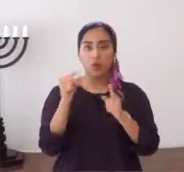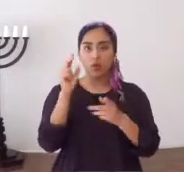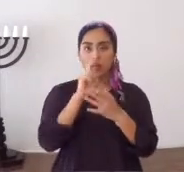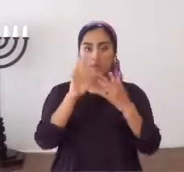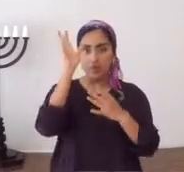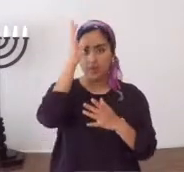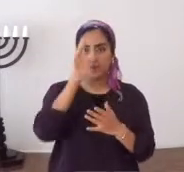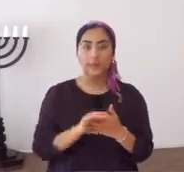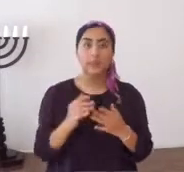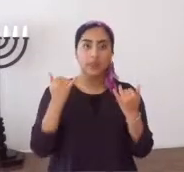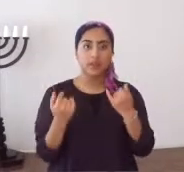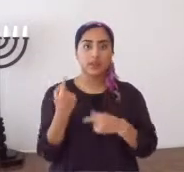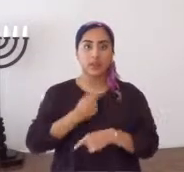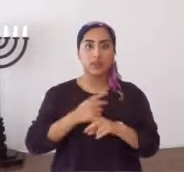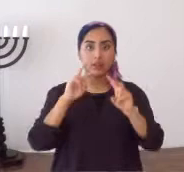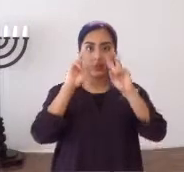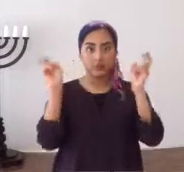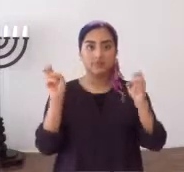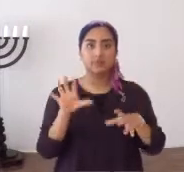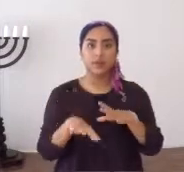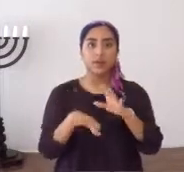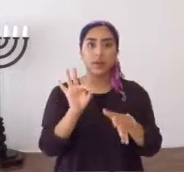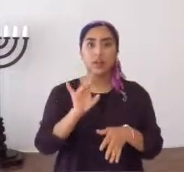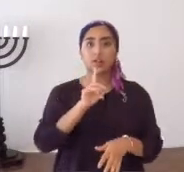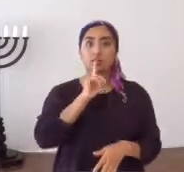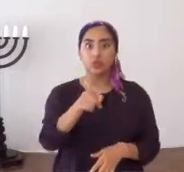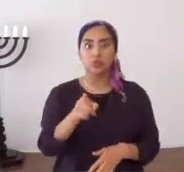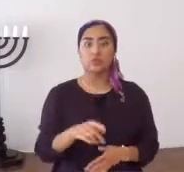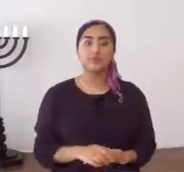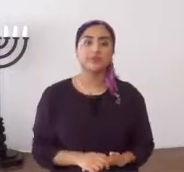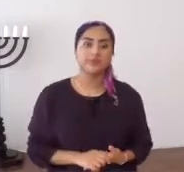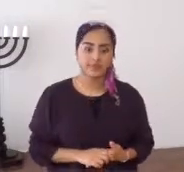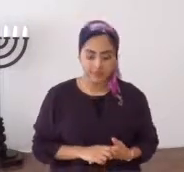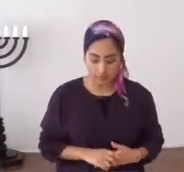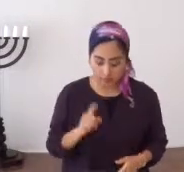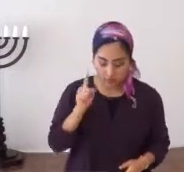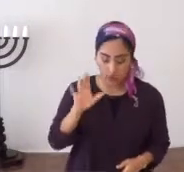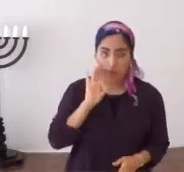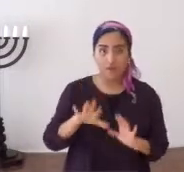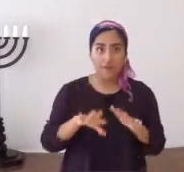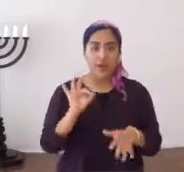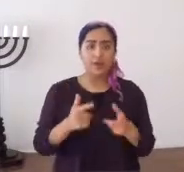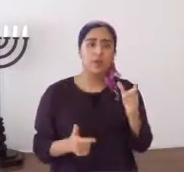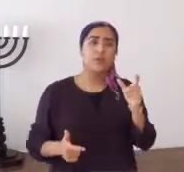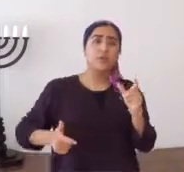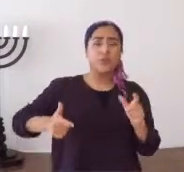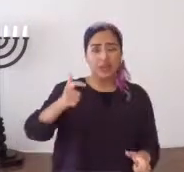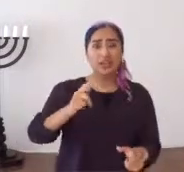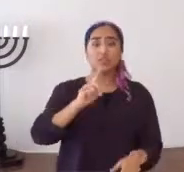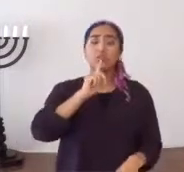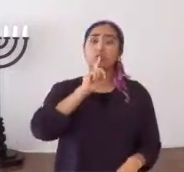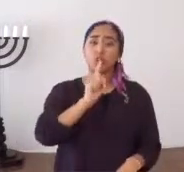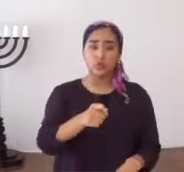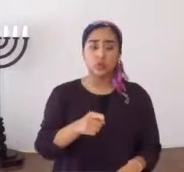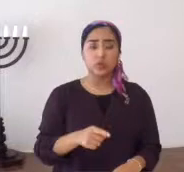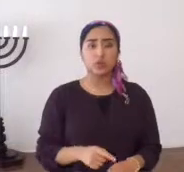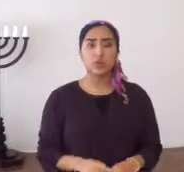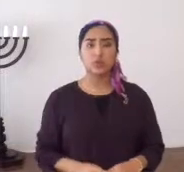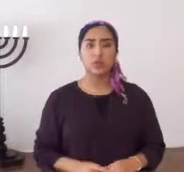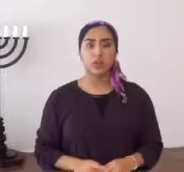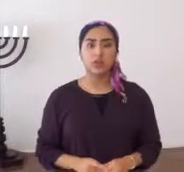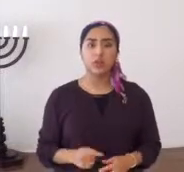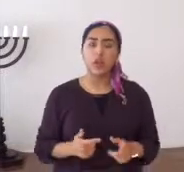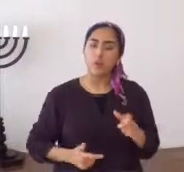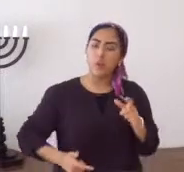de Elohim. El tema del día de hoy es descubriendo la verdad. Usted va a descubrir la verdad, una gran verdad.